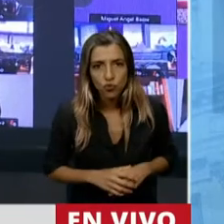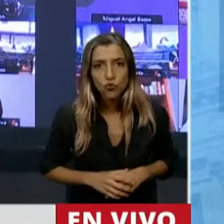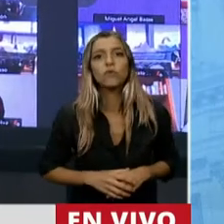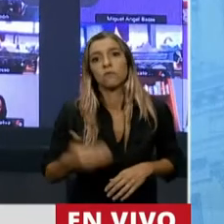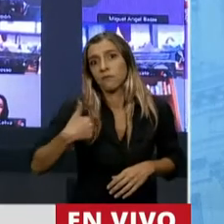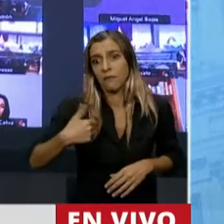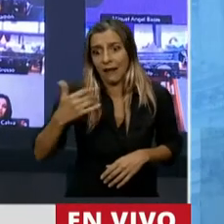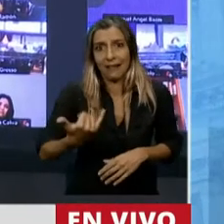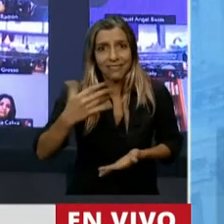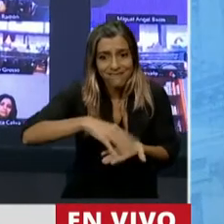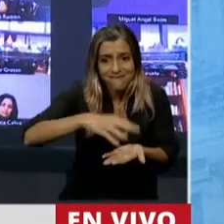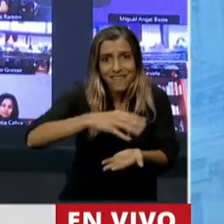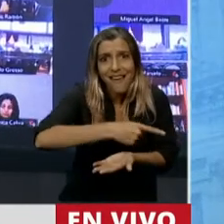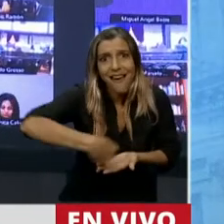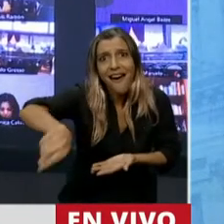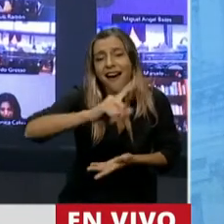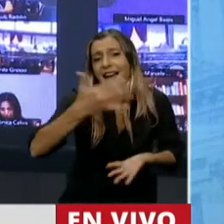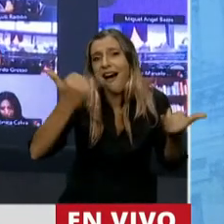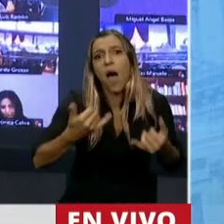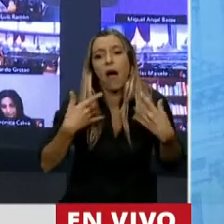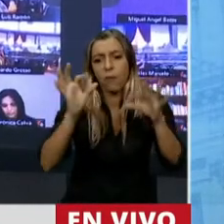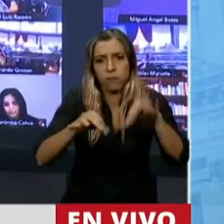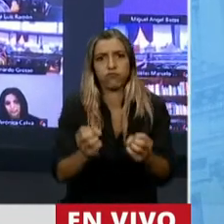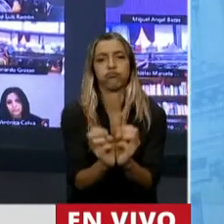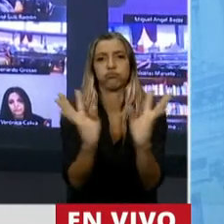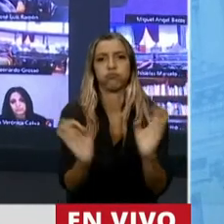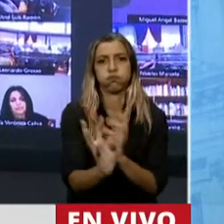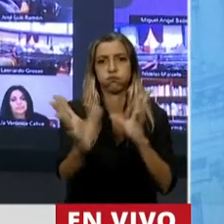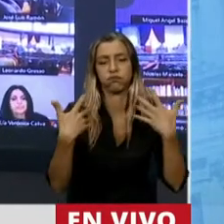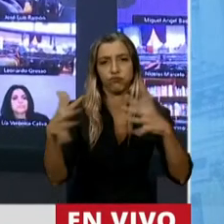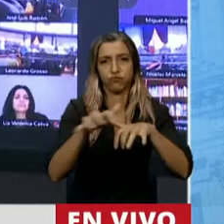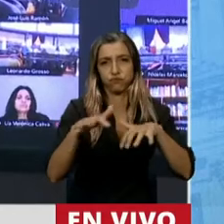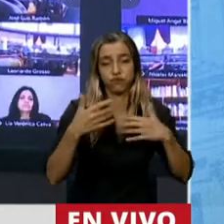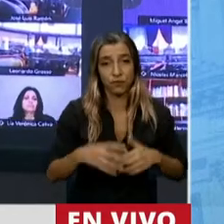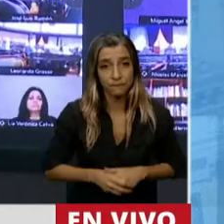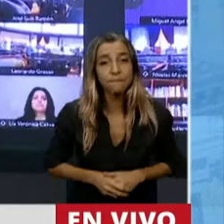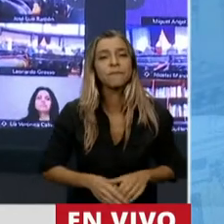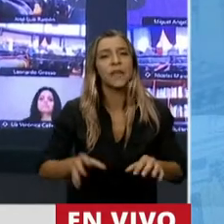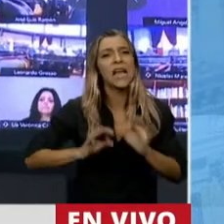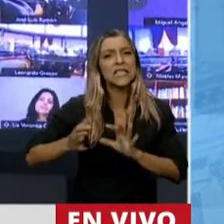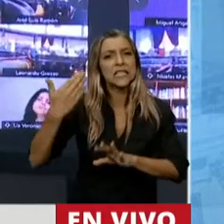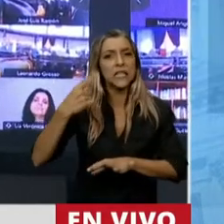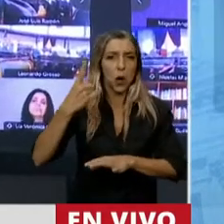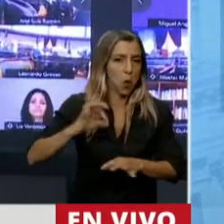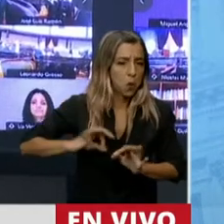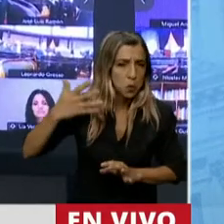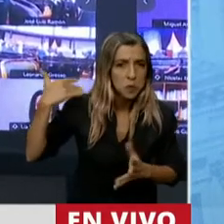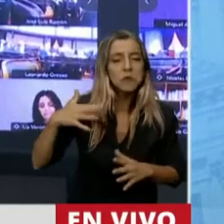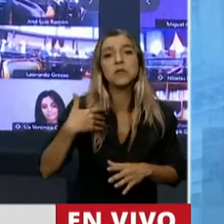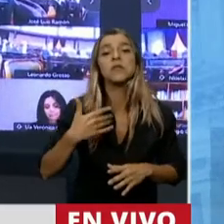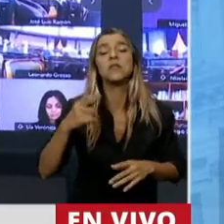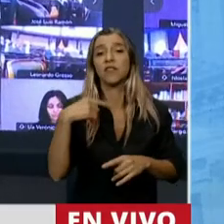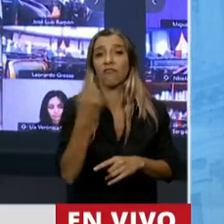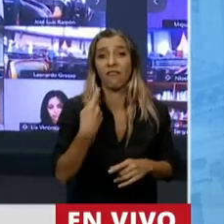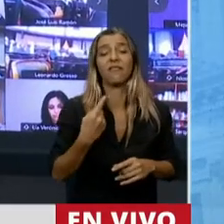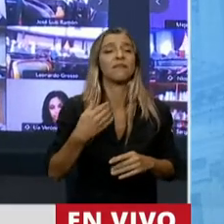y tiene el suelo más fértil del mundo. Tenía un ingreso per cápita hace menos de un siglo superior, incluso a Estados Unidos por